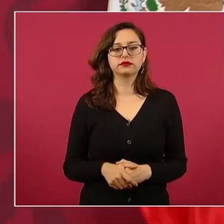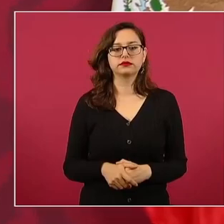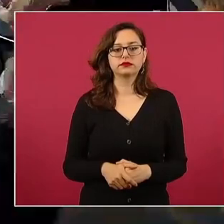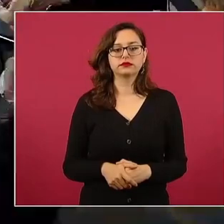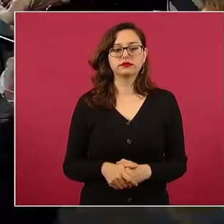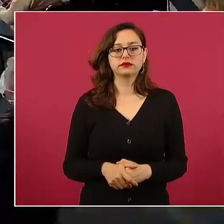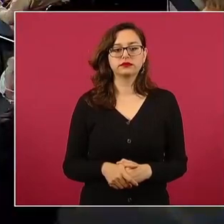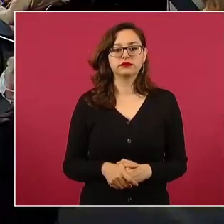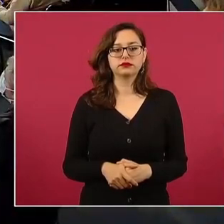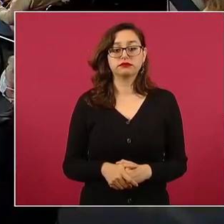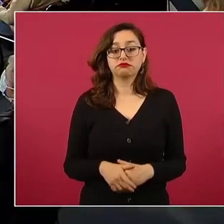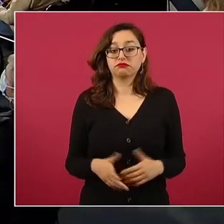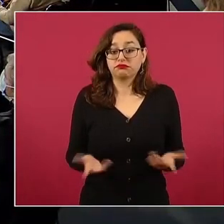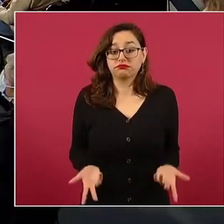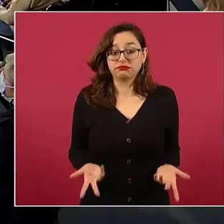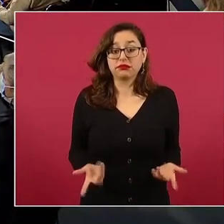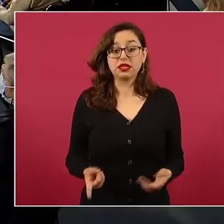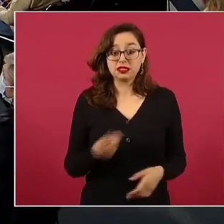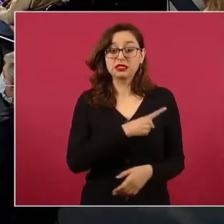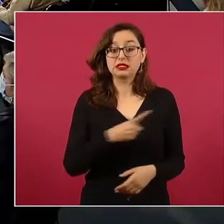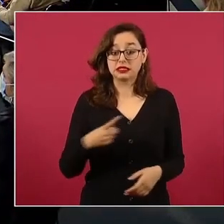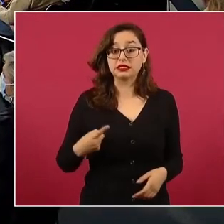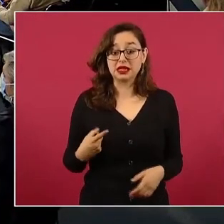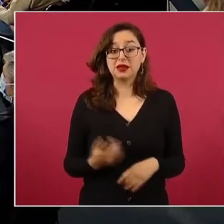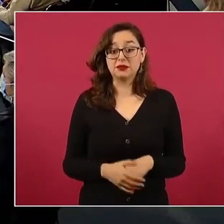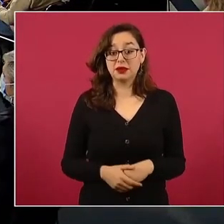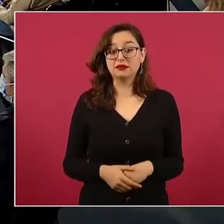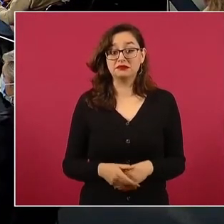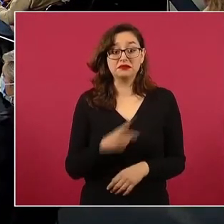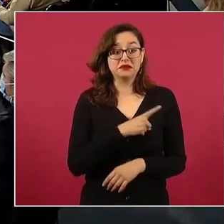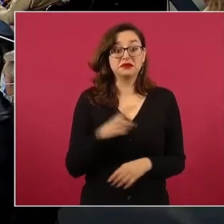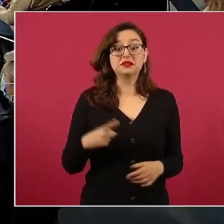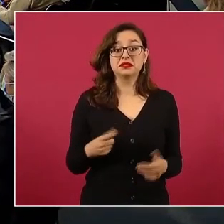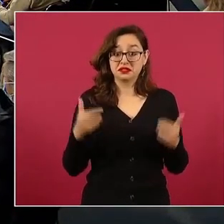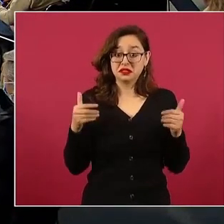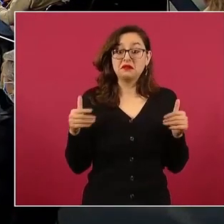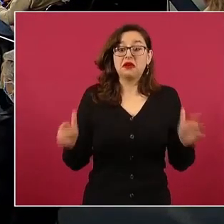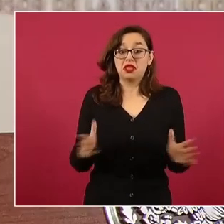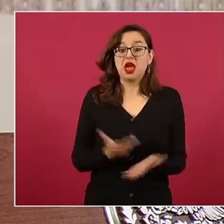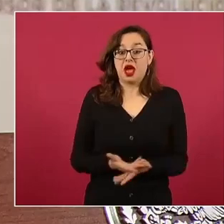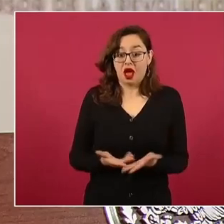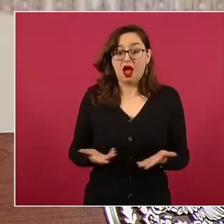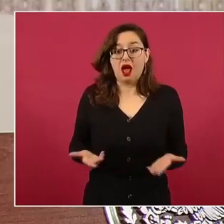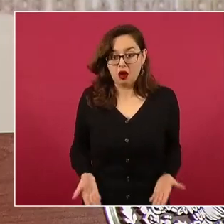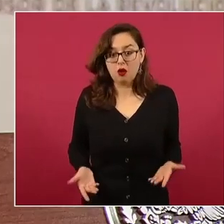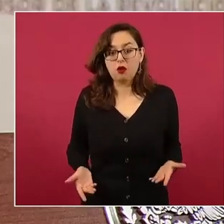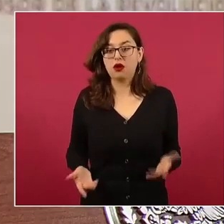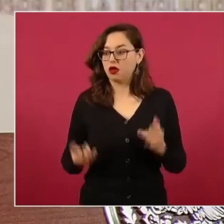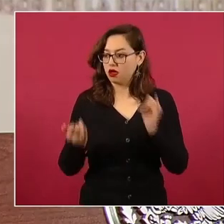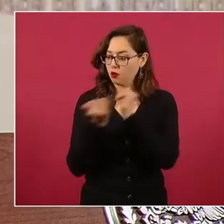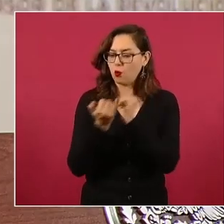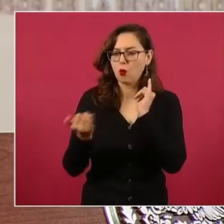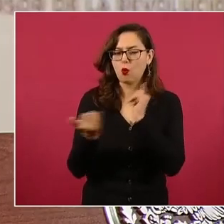Eso es lo que se tiene que hacer ahora, no tanto de esa manera, ya hay otras formas.